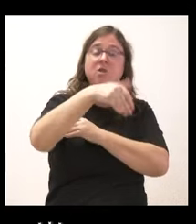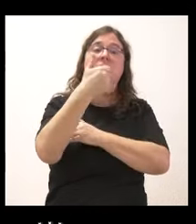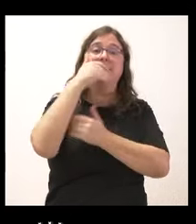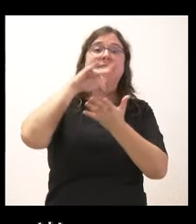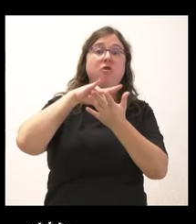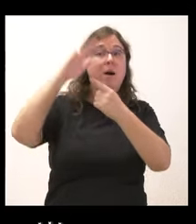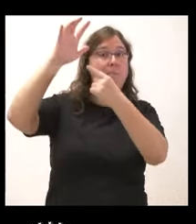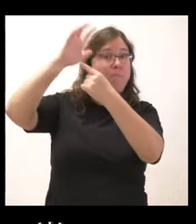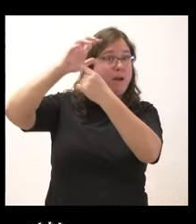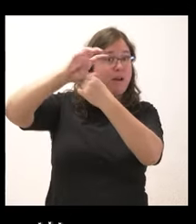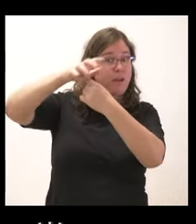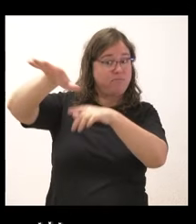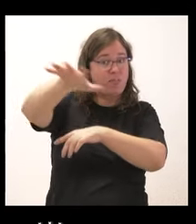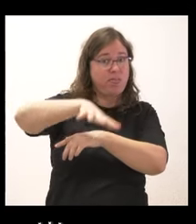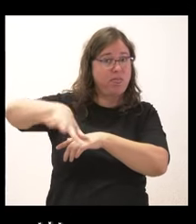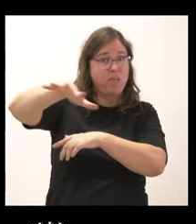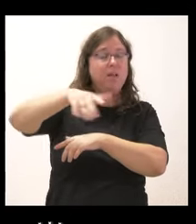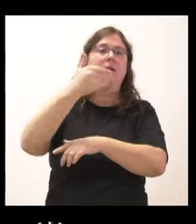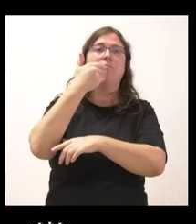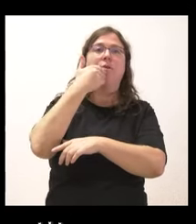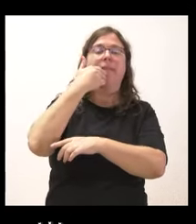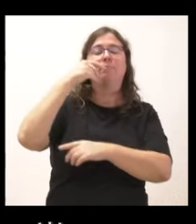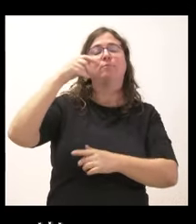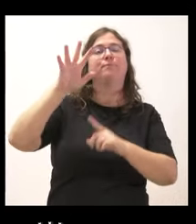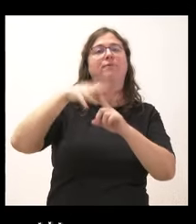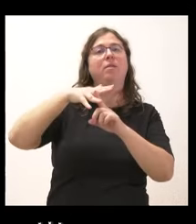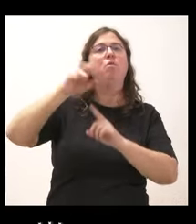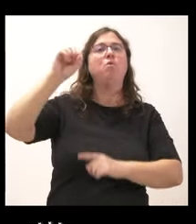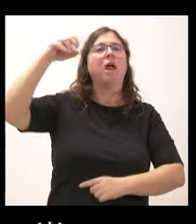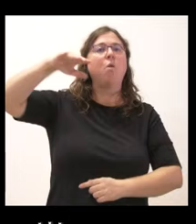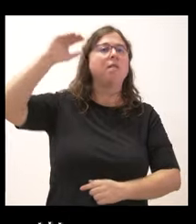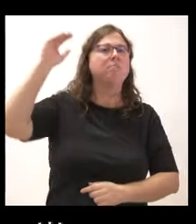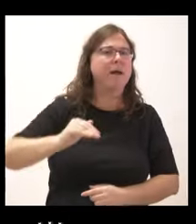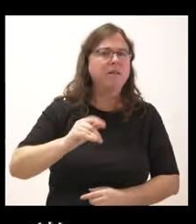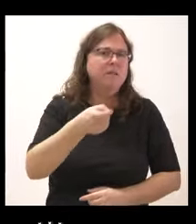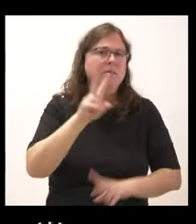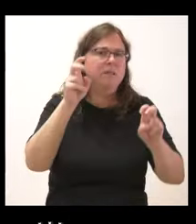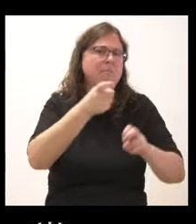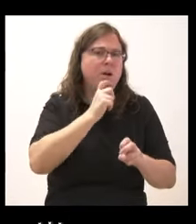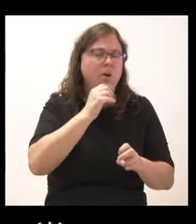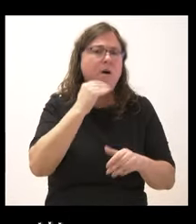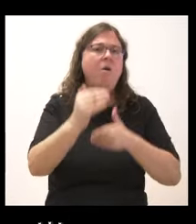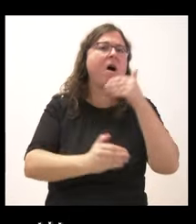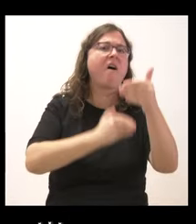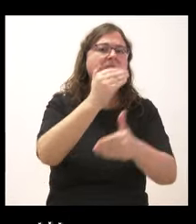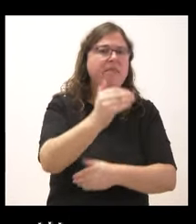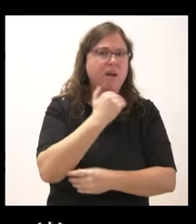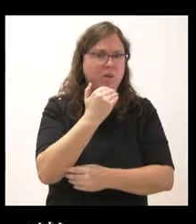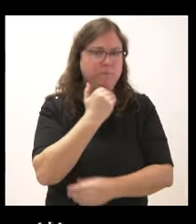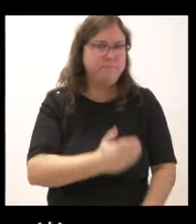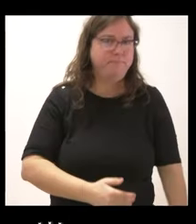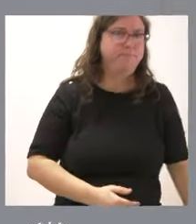parques eólicos, a lo mejor pagando menos el recibo de la luz. En fin, ¿cómo está ese tema? ¿Se ha dado algún paso en ese sentido?